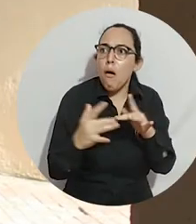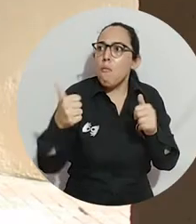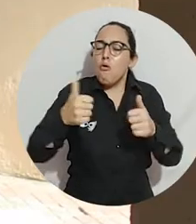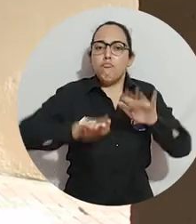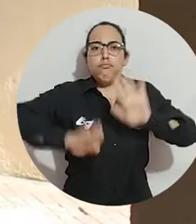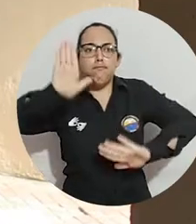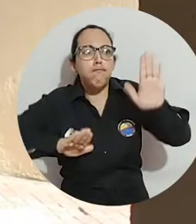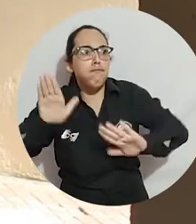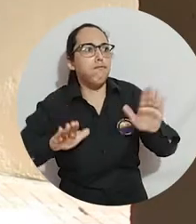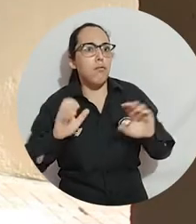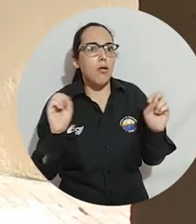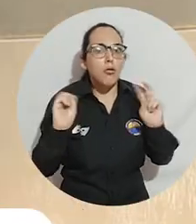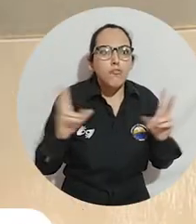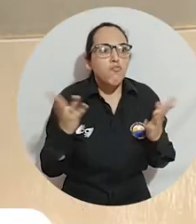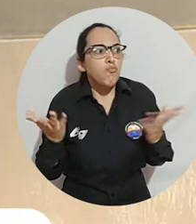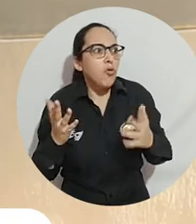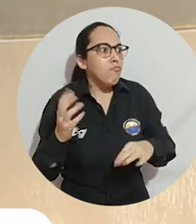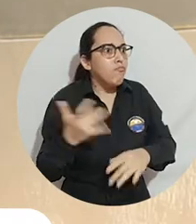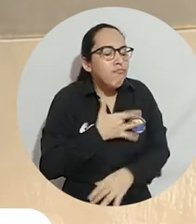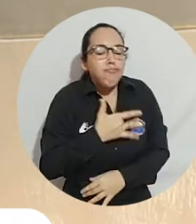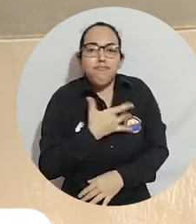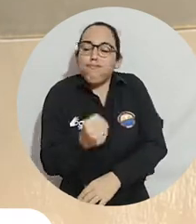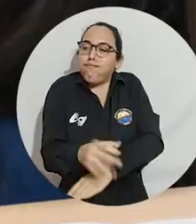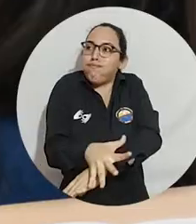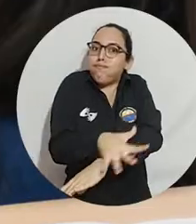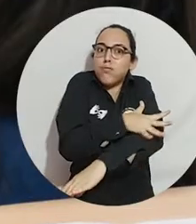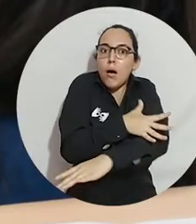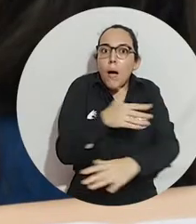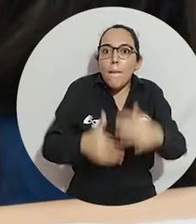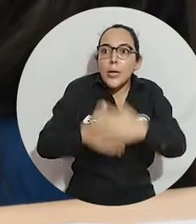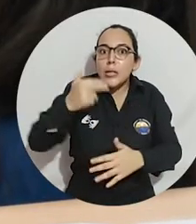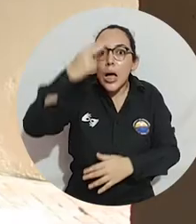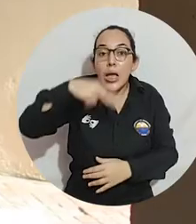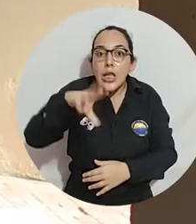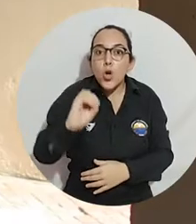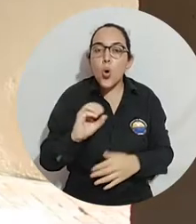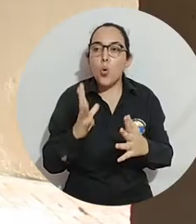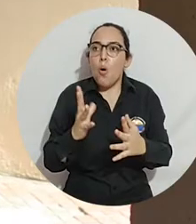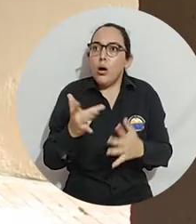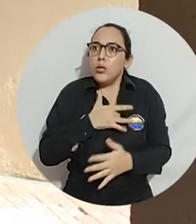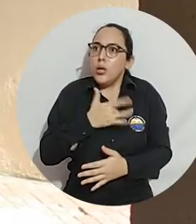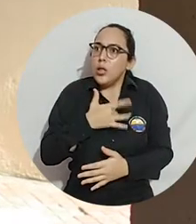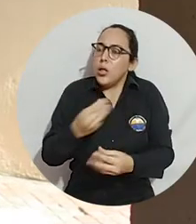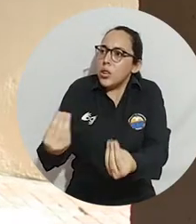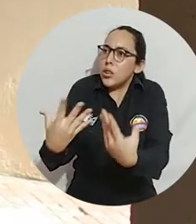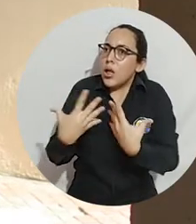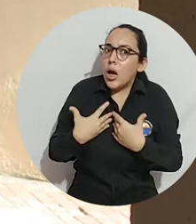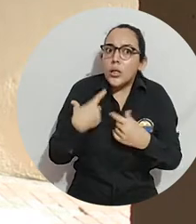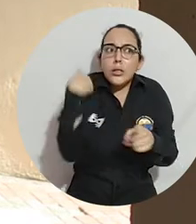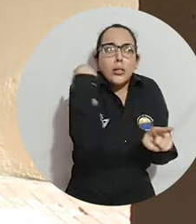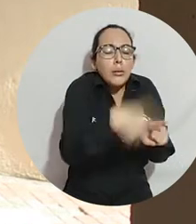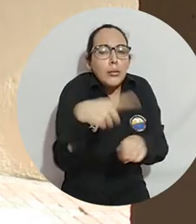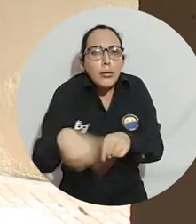conectados, muy participativos, muy emotivos también porque esta nueva etapa en la que ingresan sus hijos despiertan en ellos una